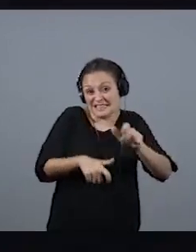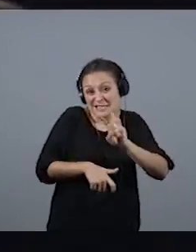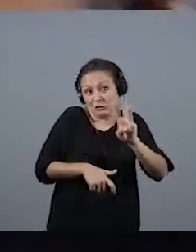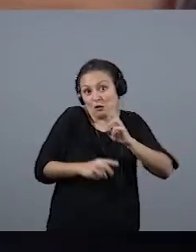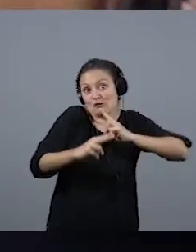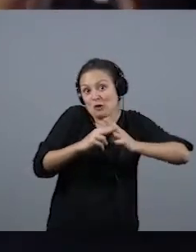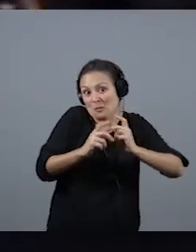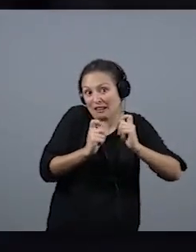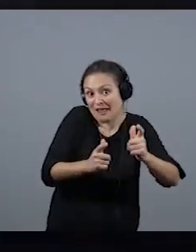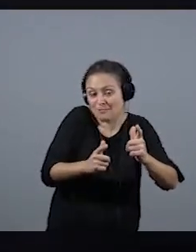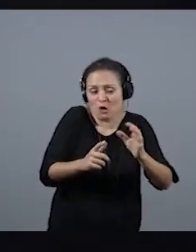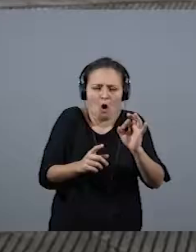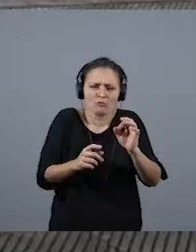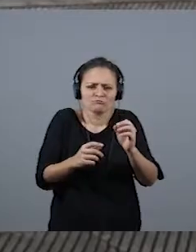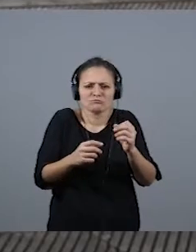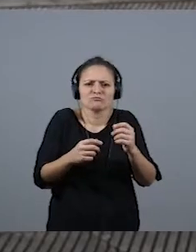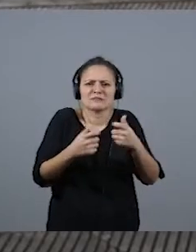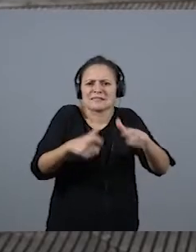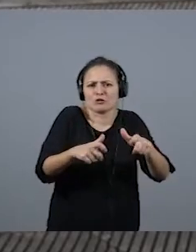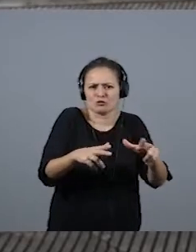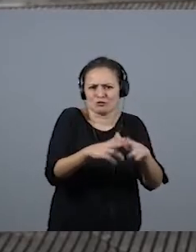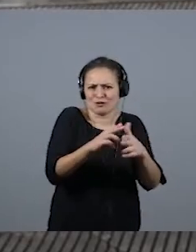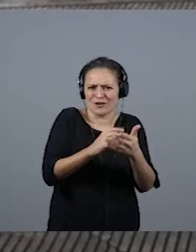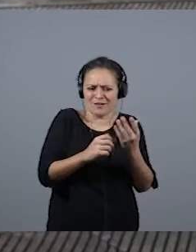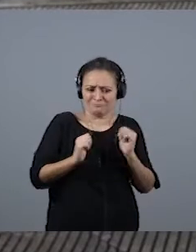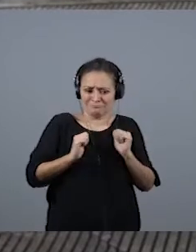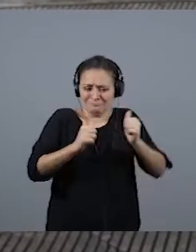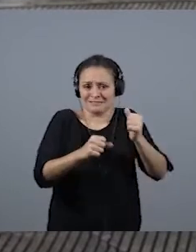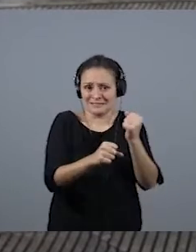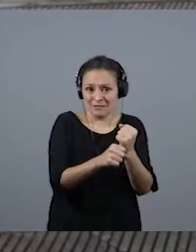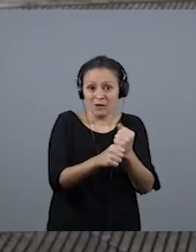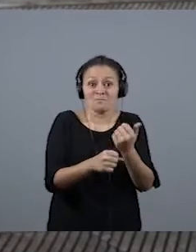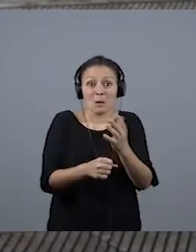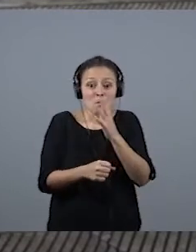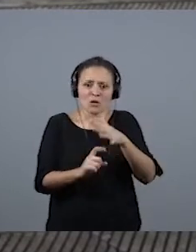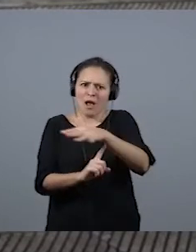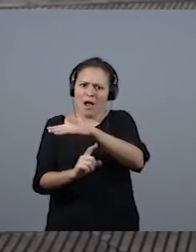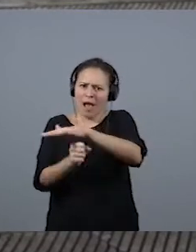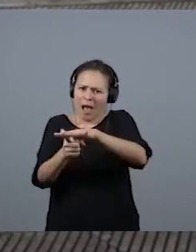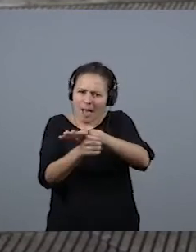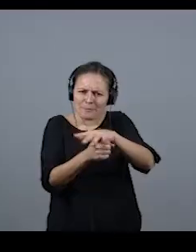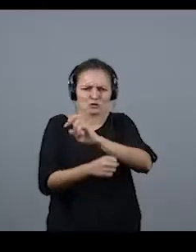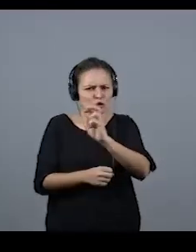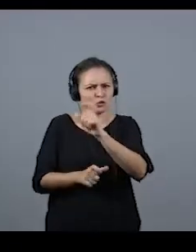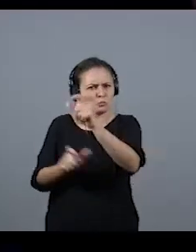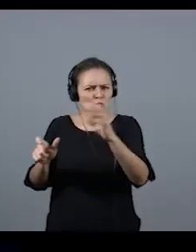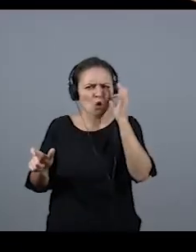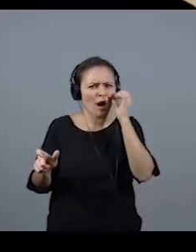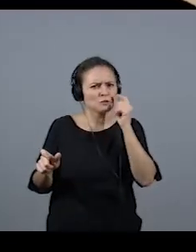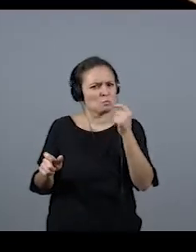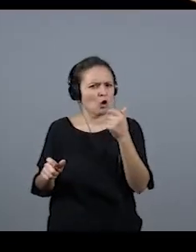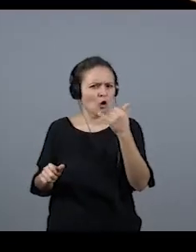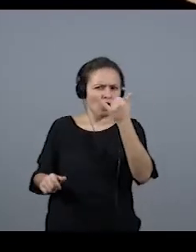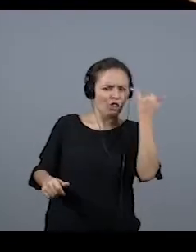sector o sector social, pues porque también hay otros ámbitos en donde otras mujeres están invisibilizadas. Ya de normal